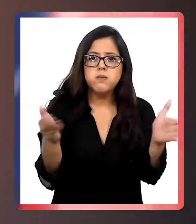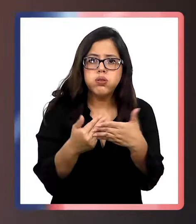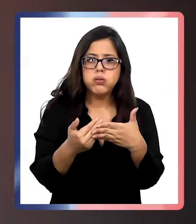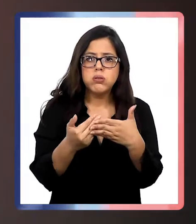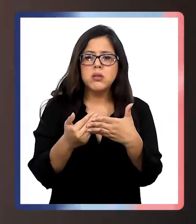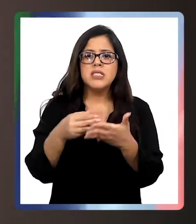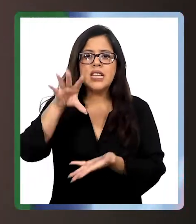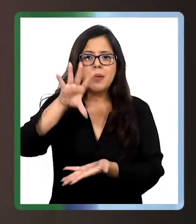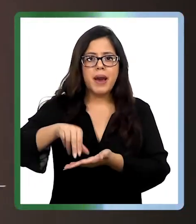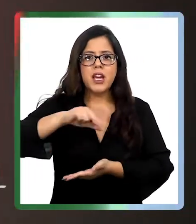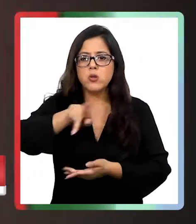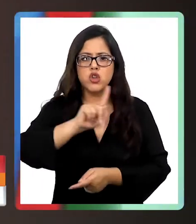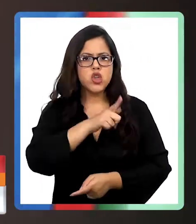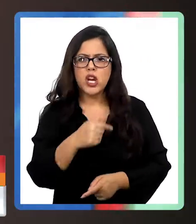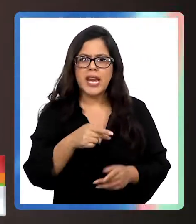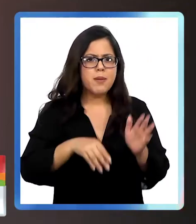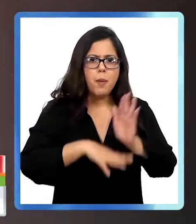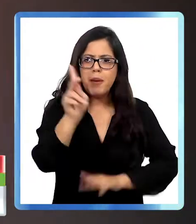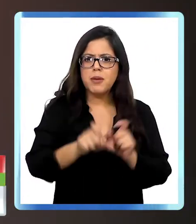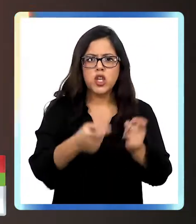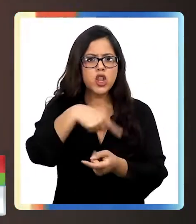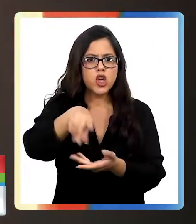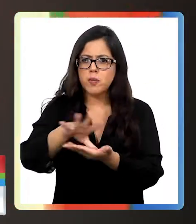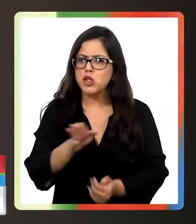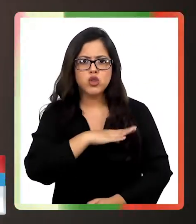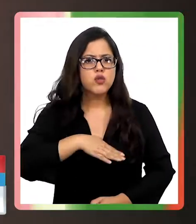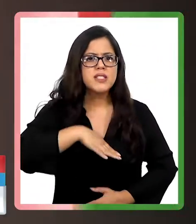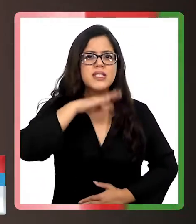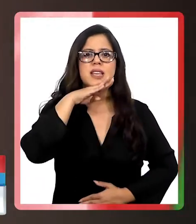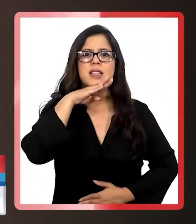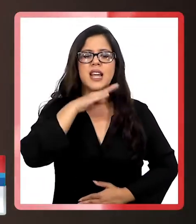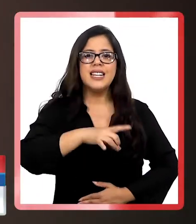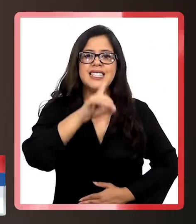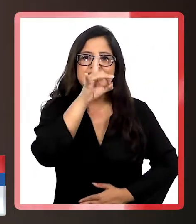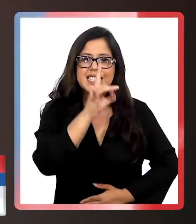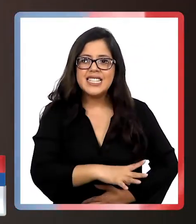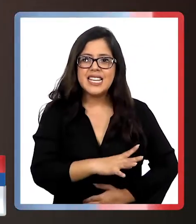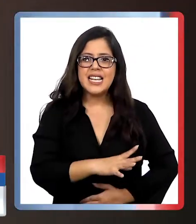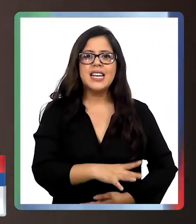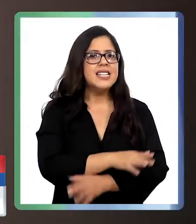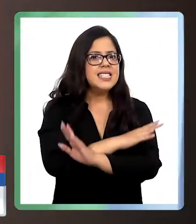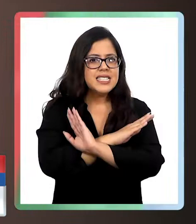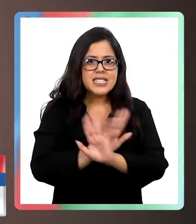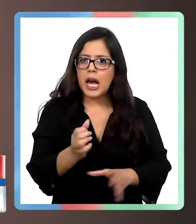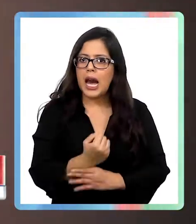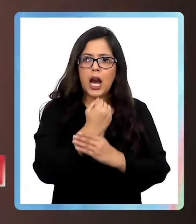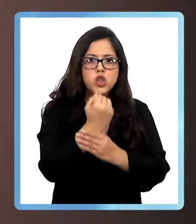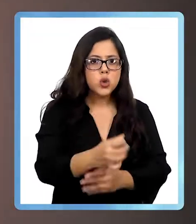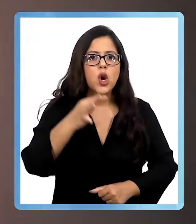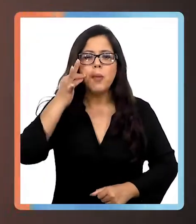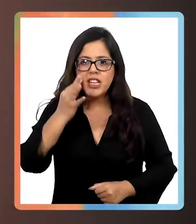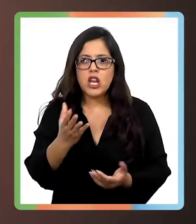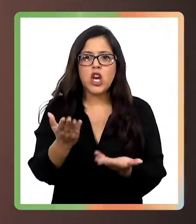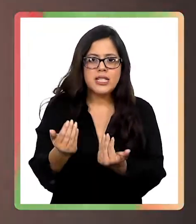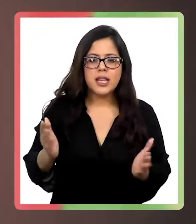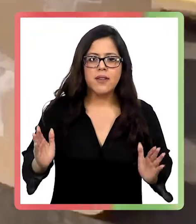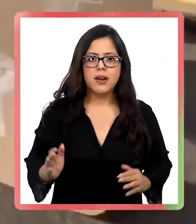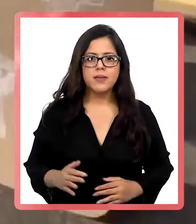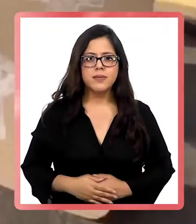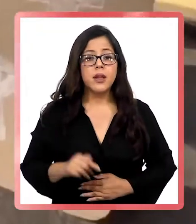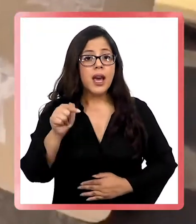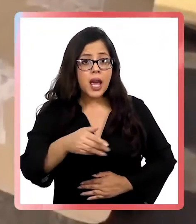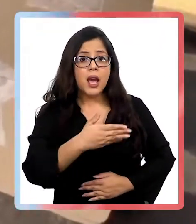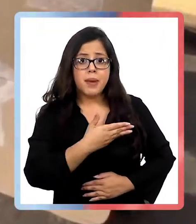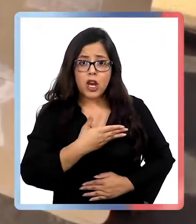puertas de nuestro país. Ya no queremos más inmigrantes. Ya es suficiente. Chile ya dio la ayuda humanitaria que tenía que dar.